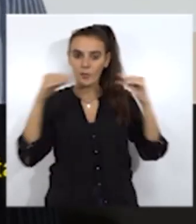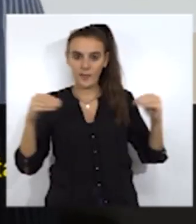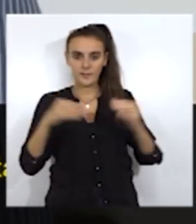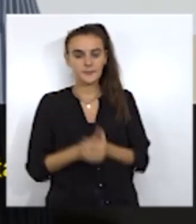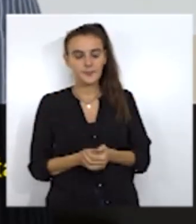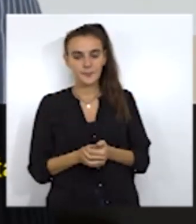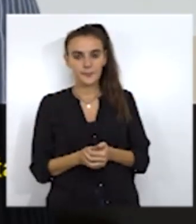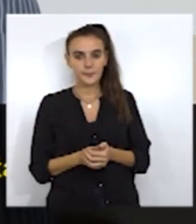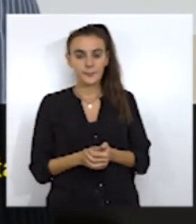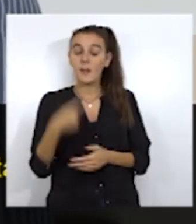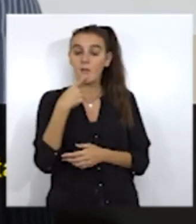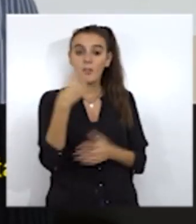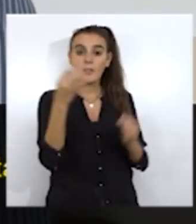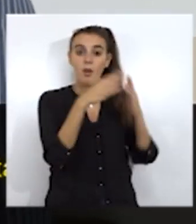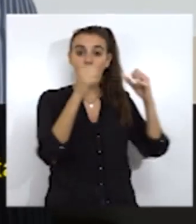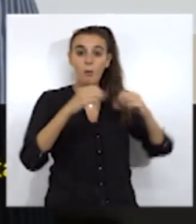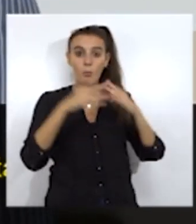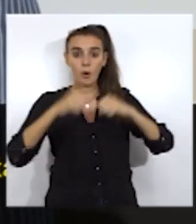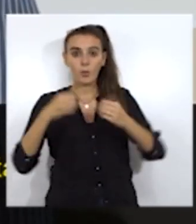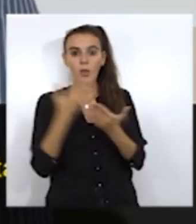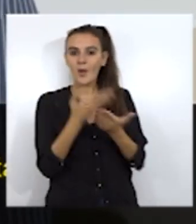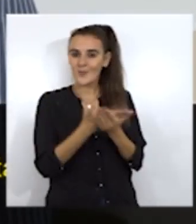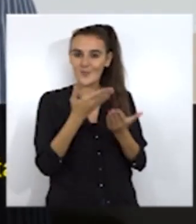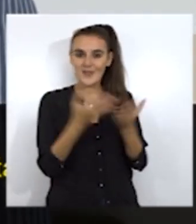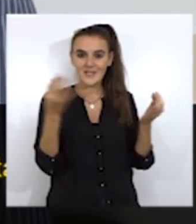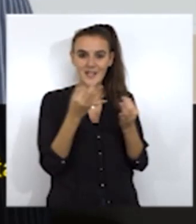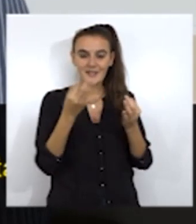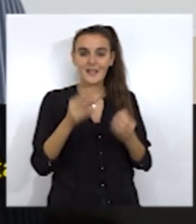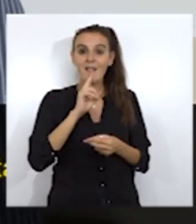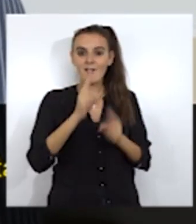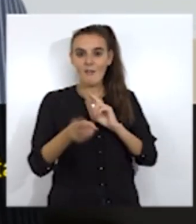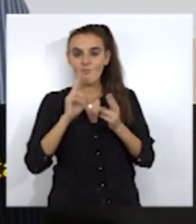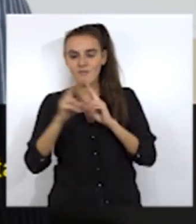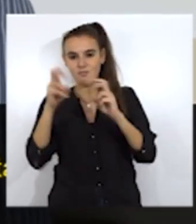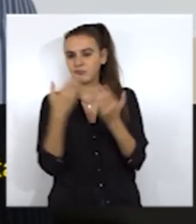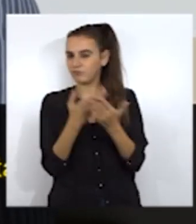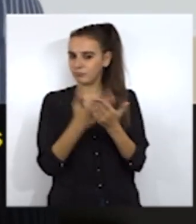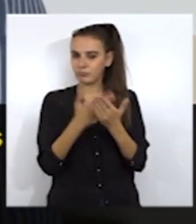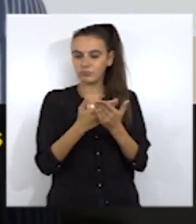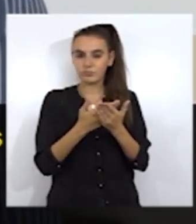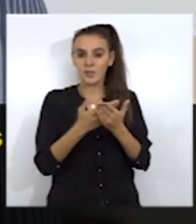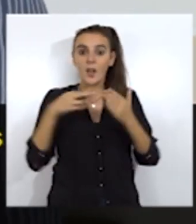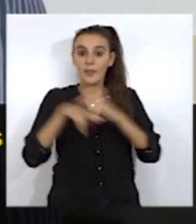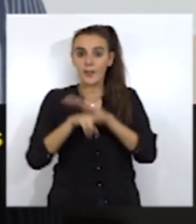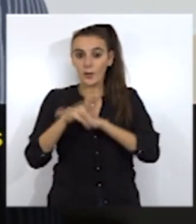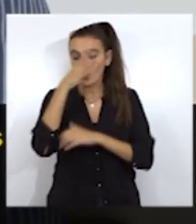Y lo que se ha quedado es dejar sobre la mesa la resolución de esa desestimación del recurso presentado,